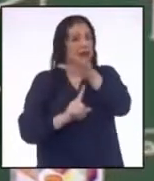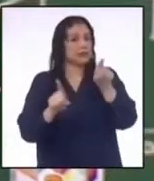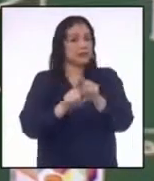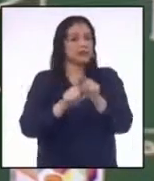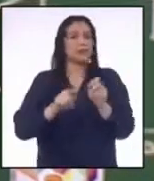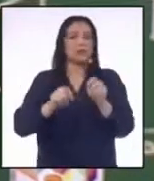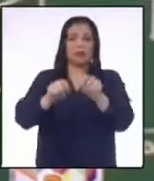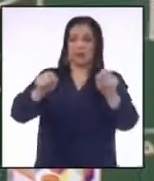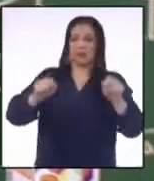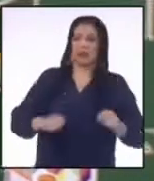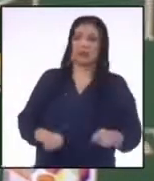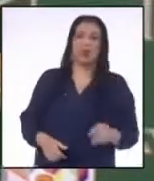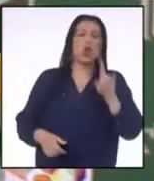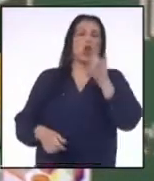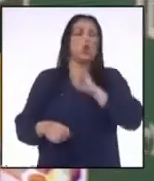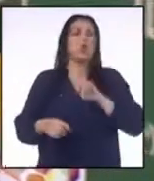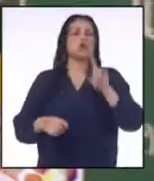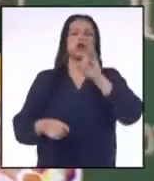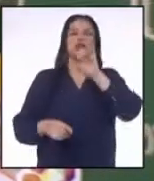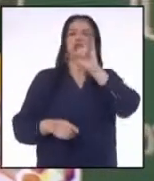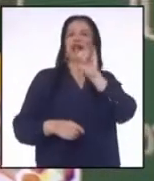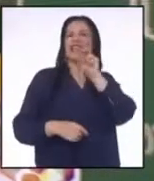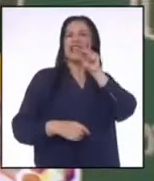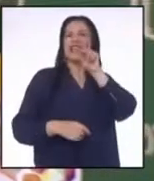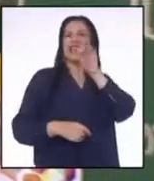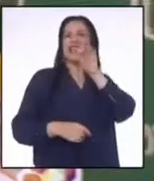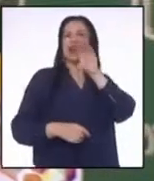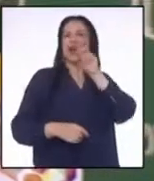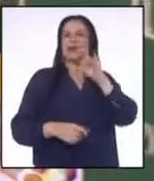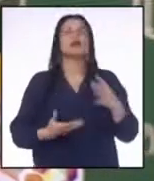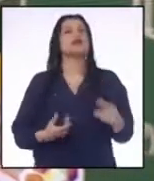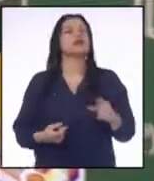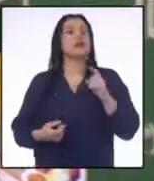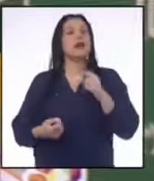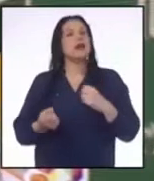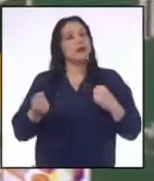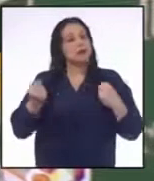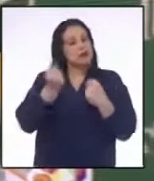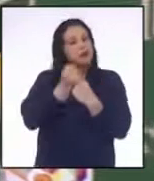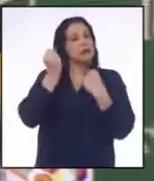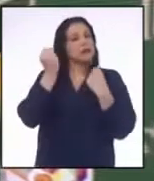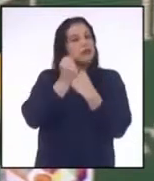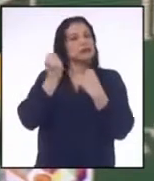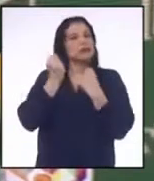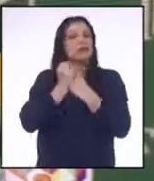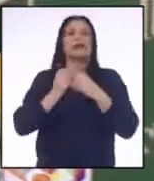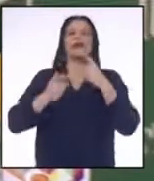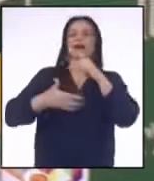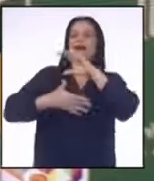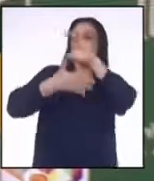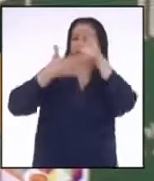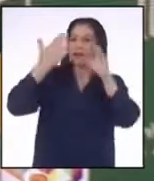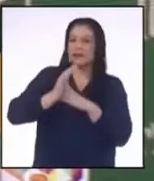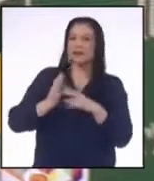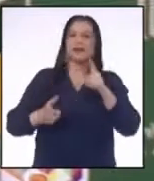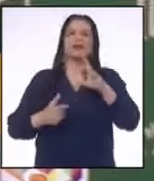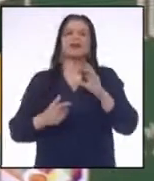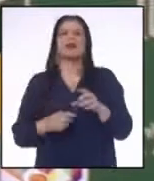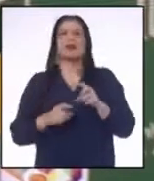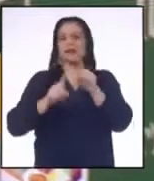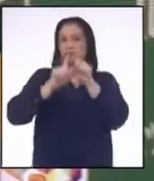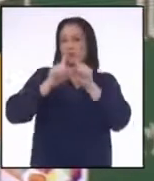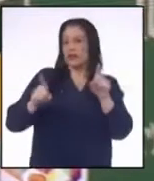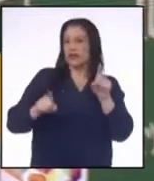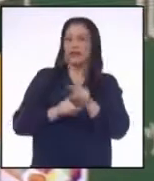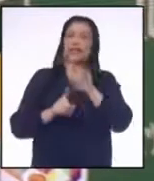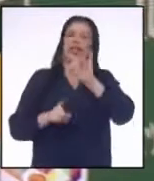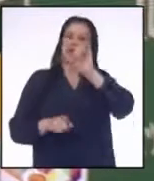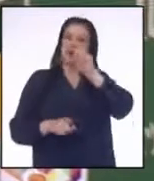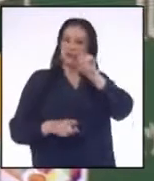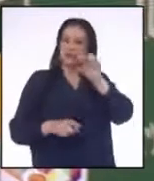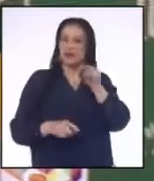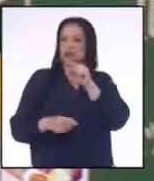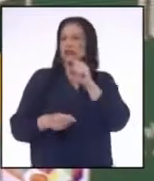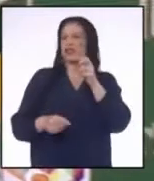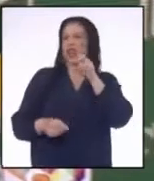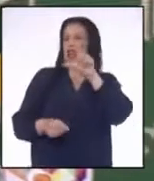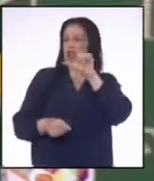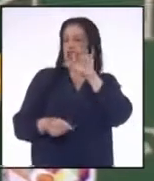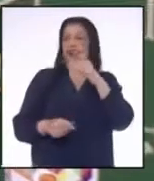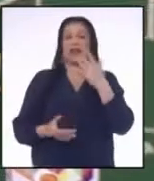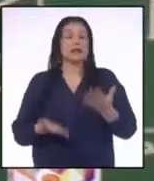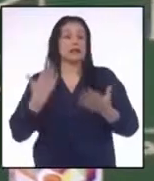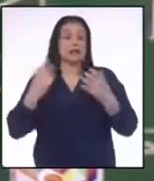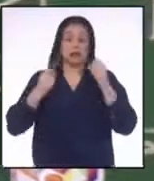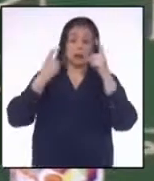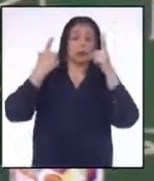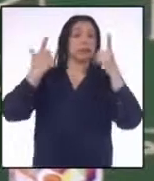territoriales, usando inequaciones. Afianzaremos la aplicación de las propiedades de las desigualdades e inequaciones lineales que, por